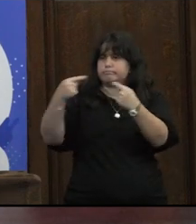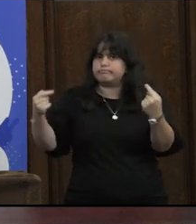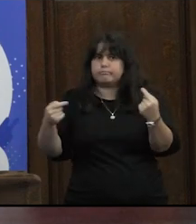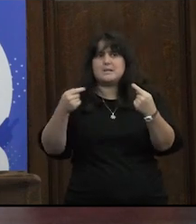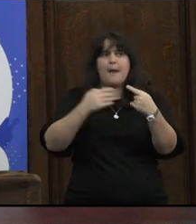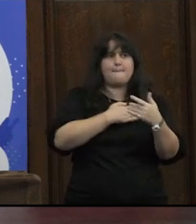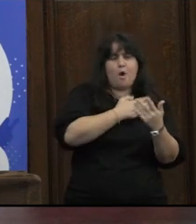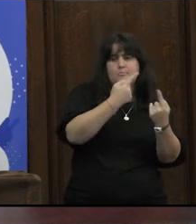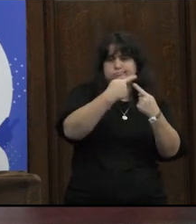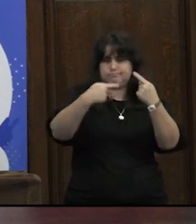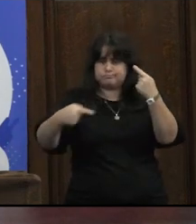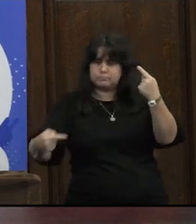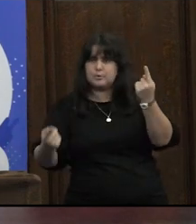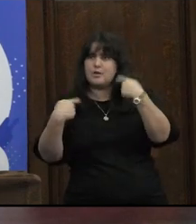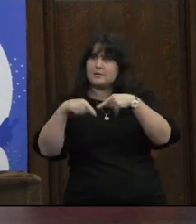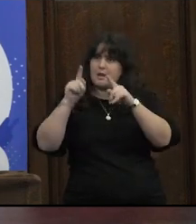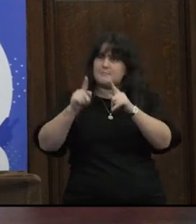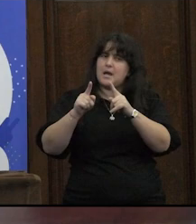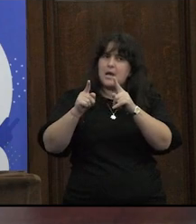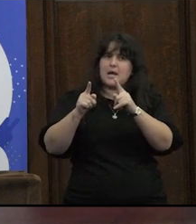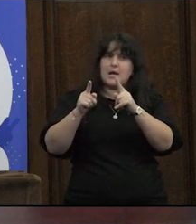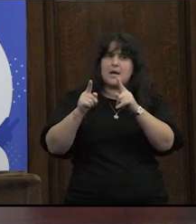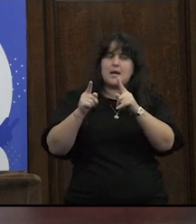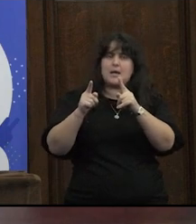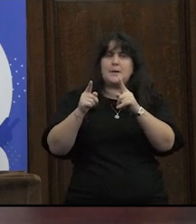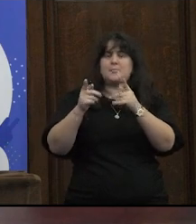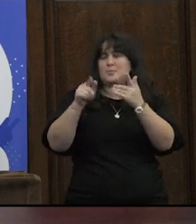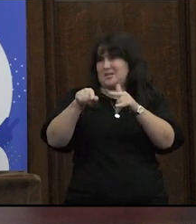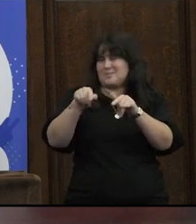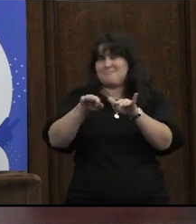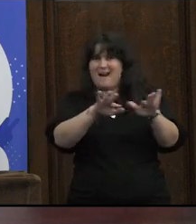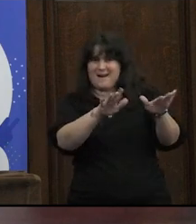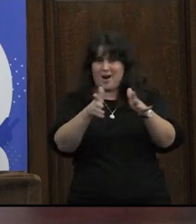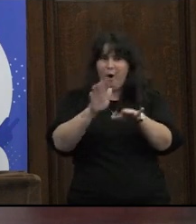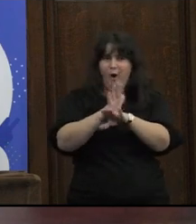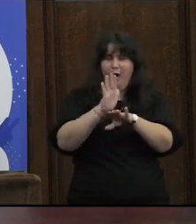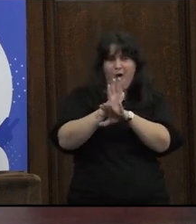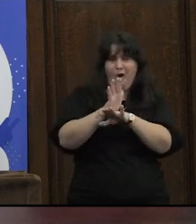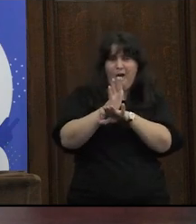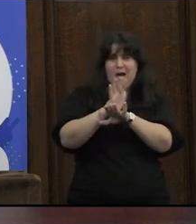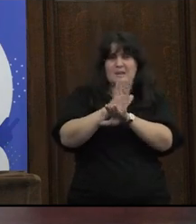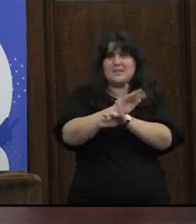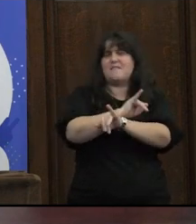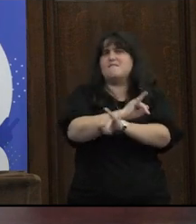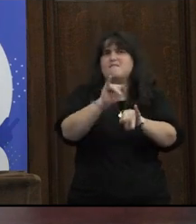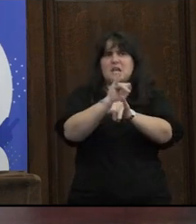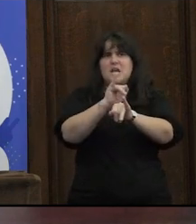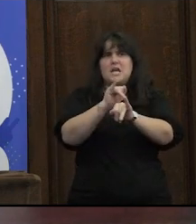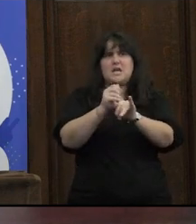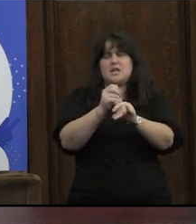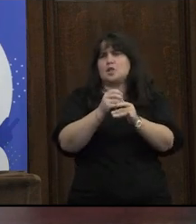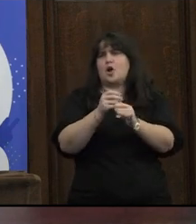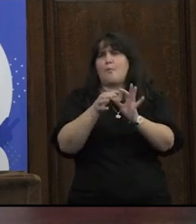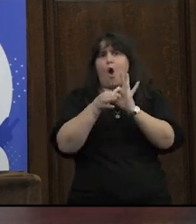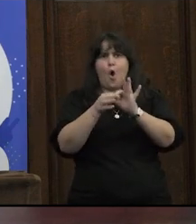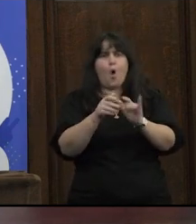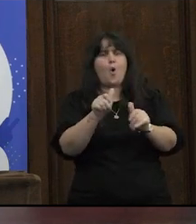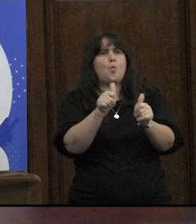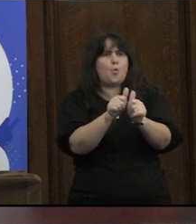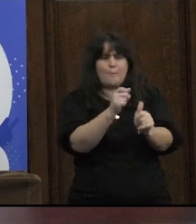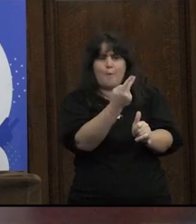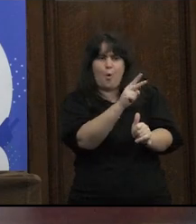pero también tuvieron que entrar en un digo porque era como parecía como bueno basta de monogamia basta de